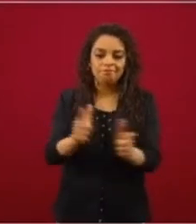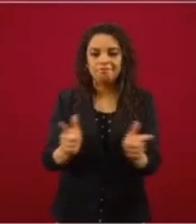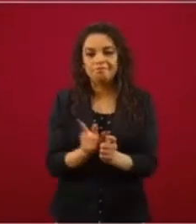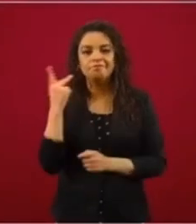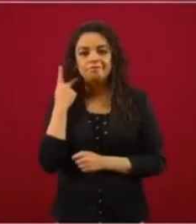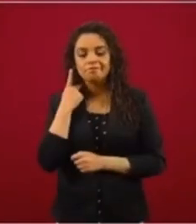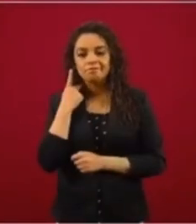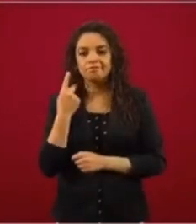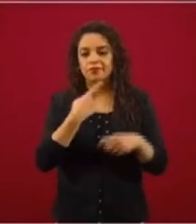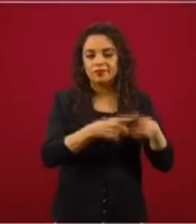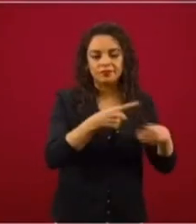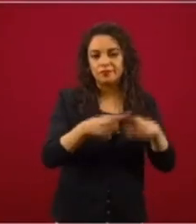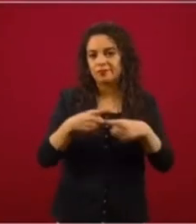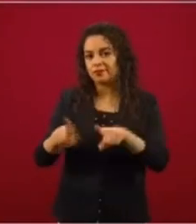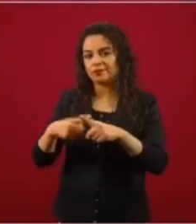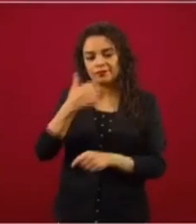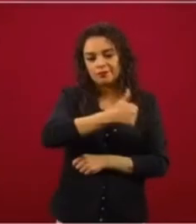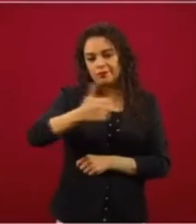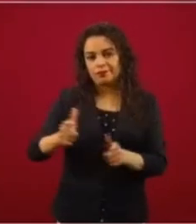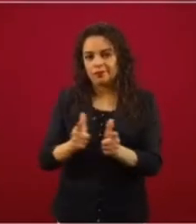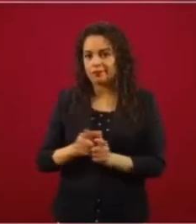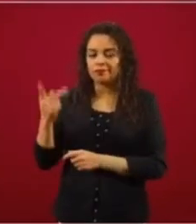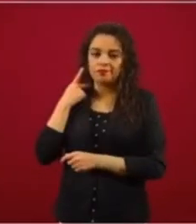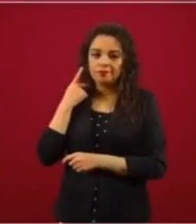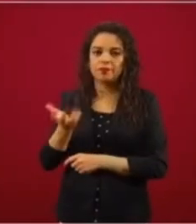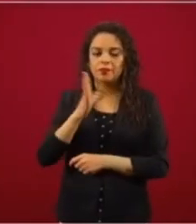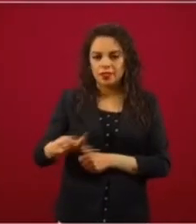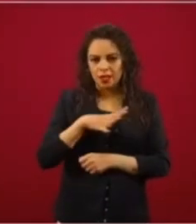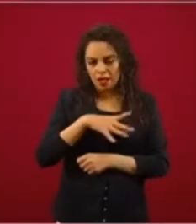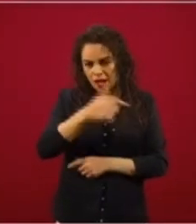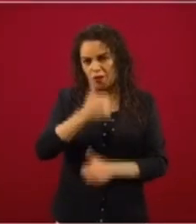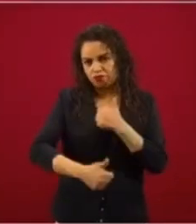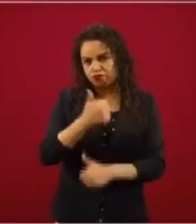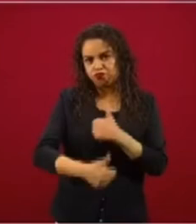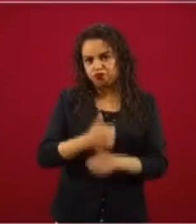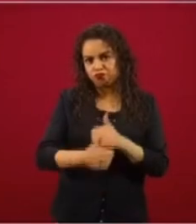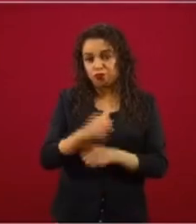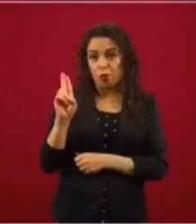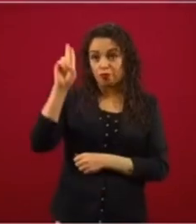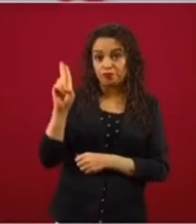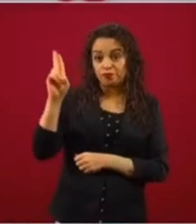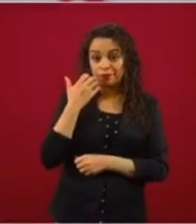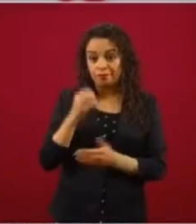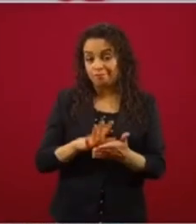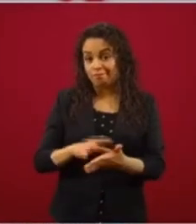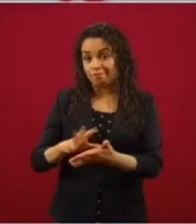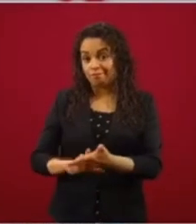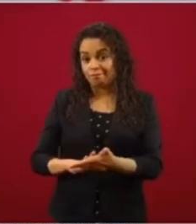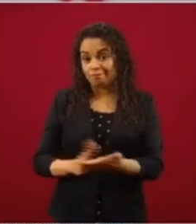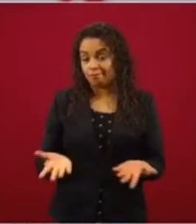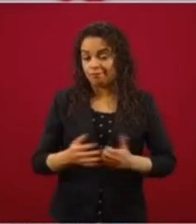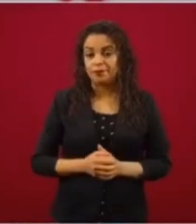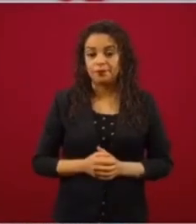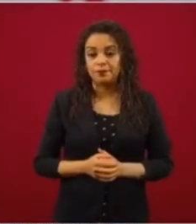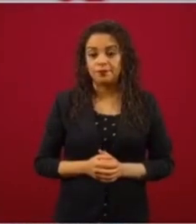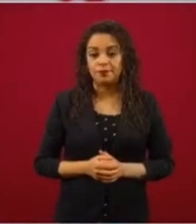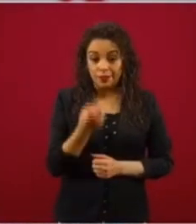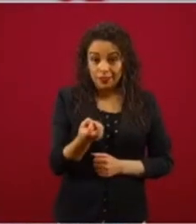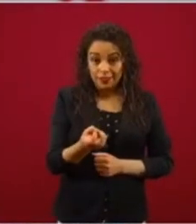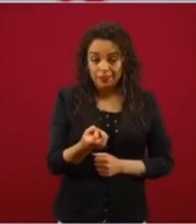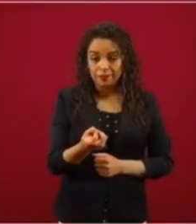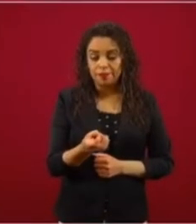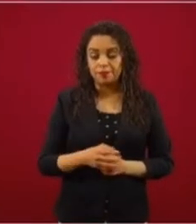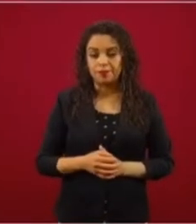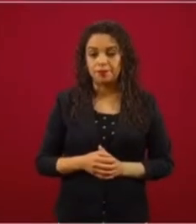En todos los partidos ya hay candidatos apuntados, o precandidatos, y entonces